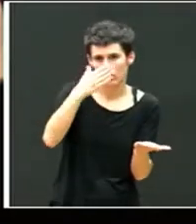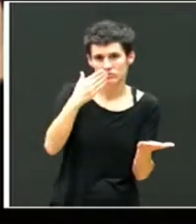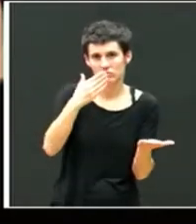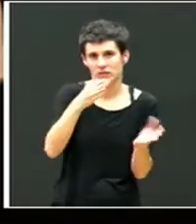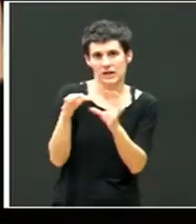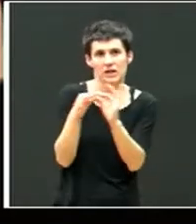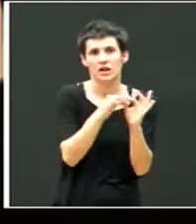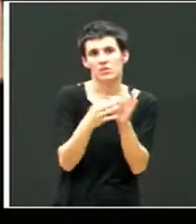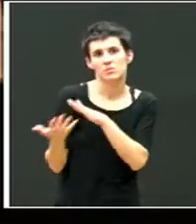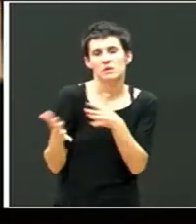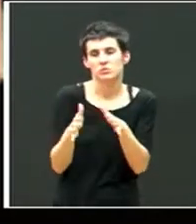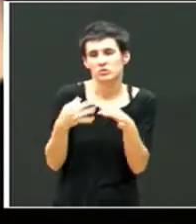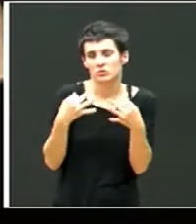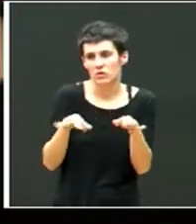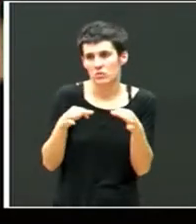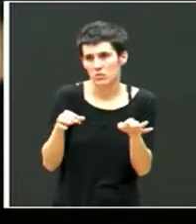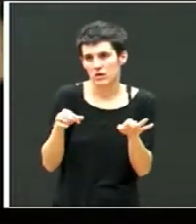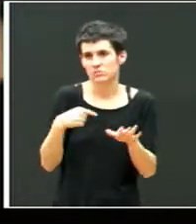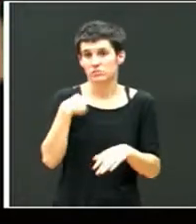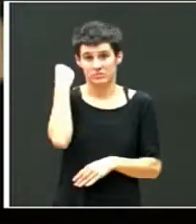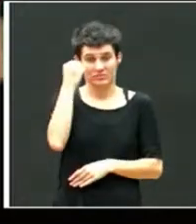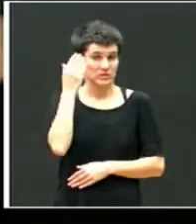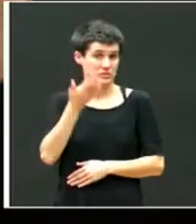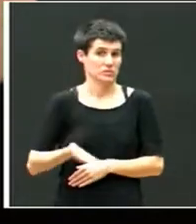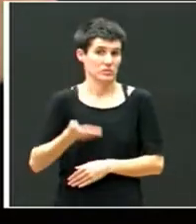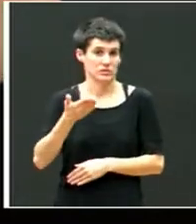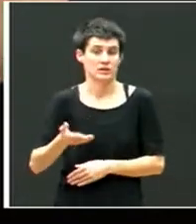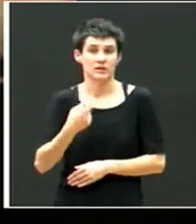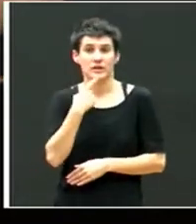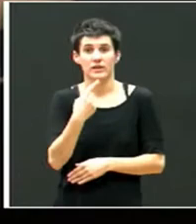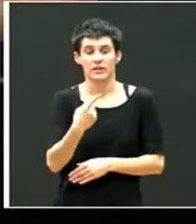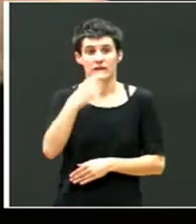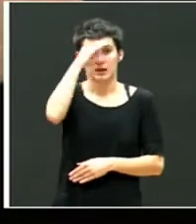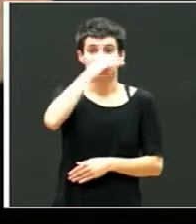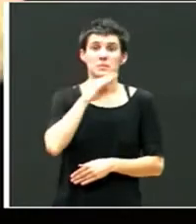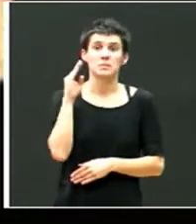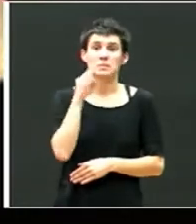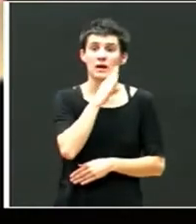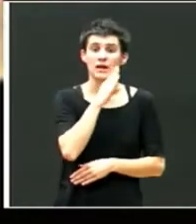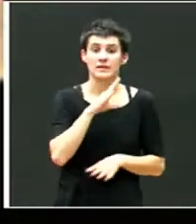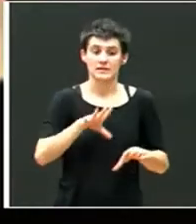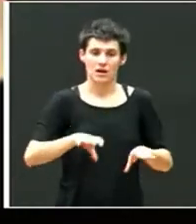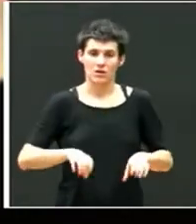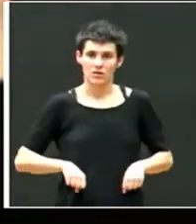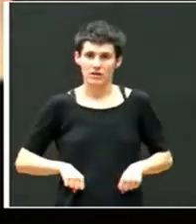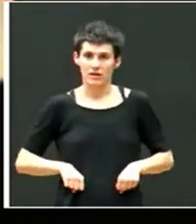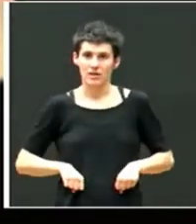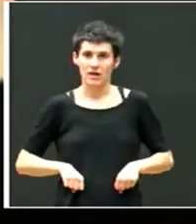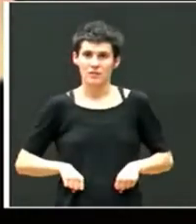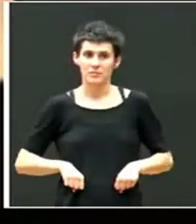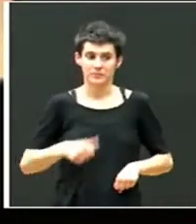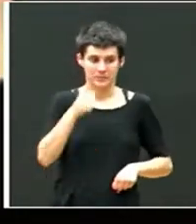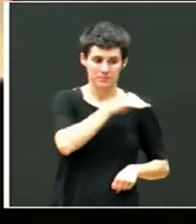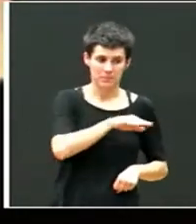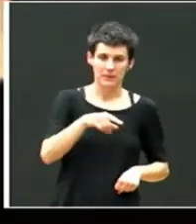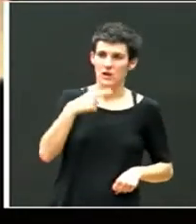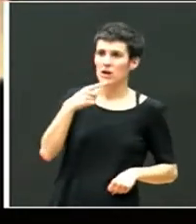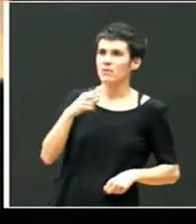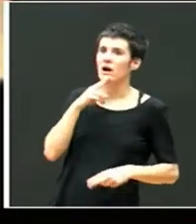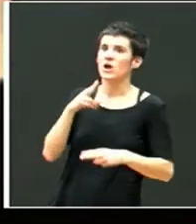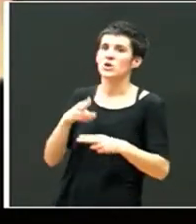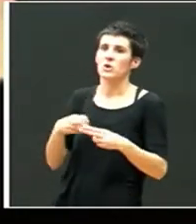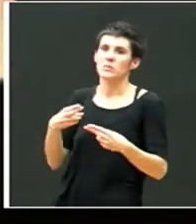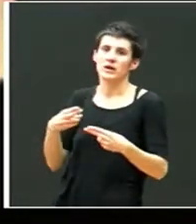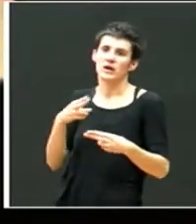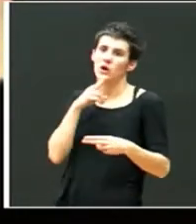normalizada. Me parece bastante importante comentar que a los padres de acogida les llamaba por su nombre de pila. El primer